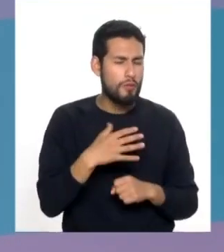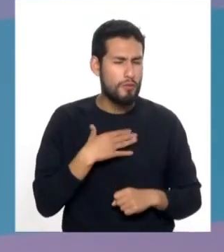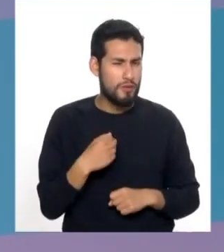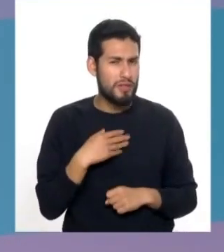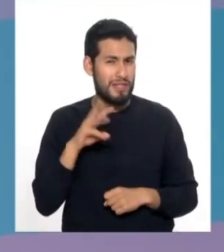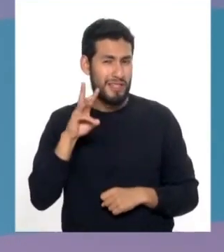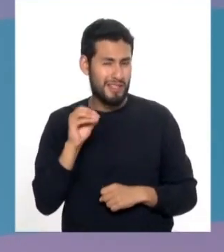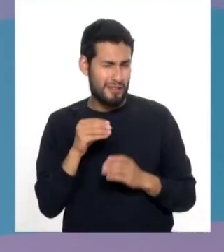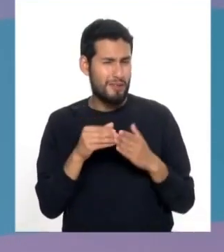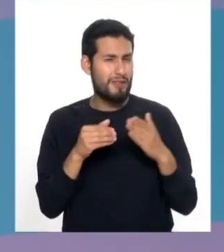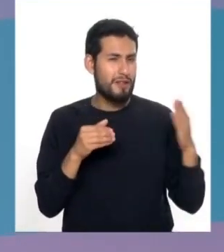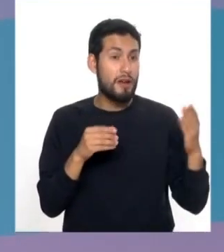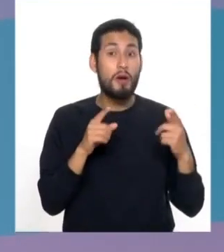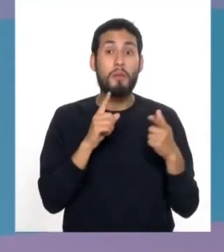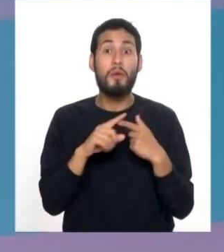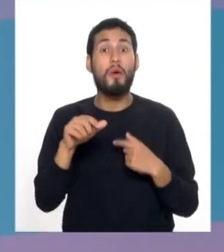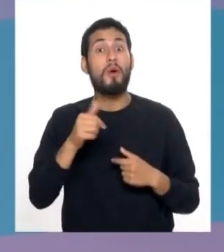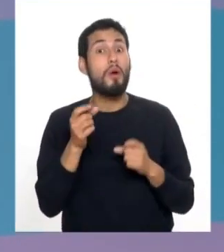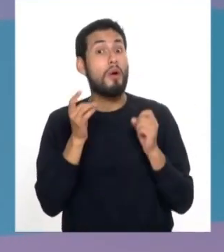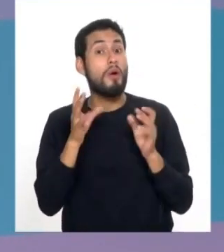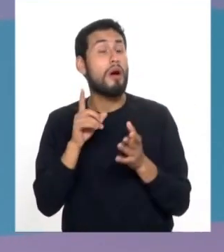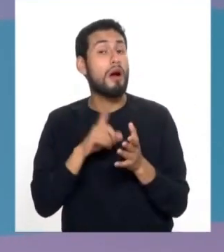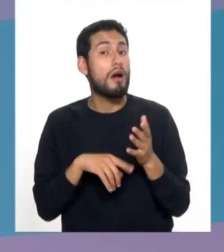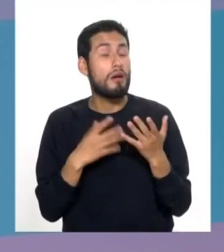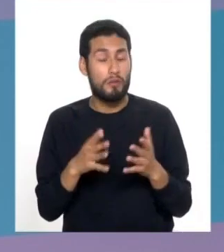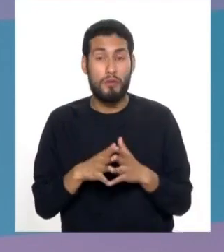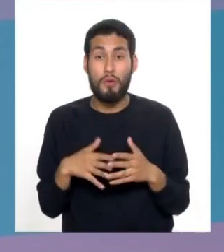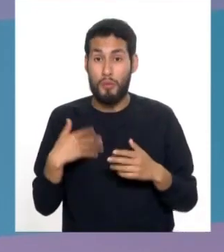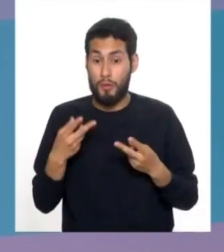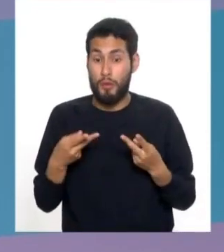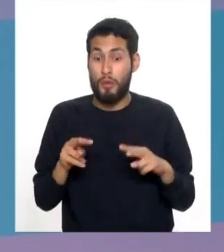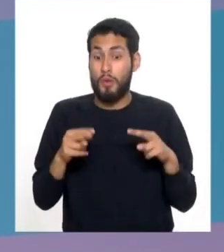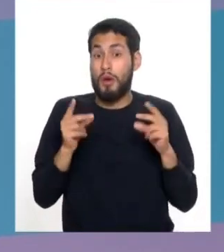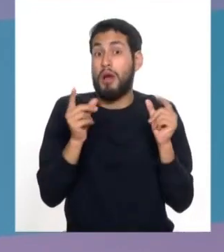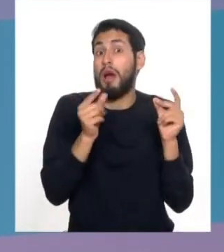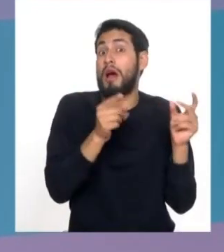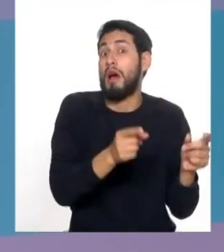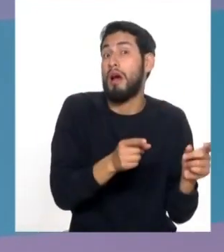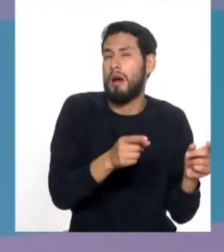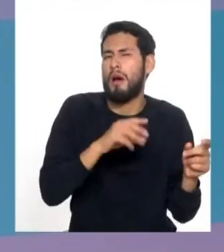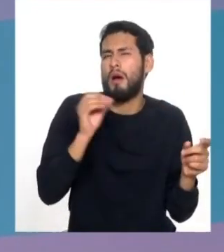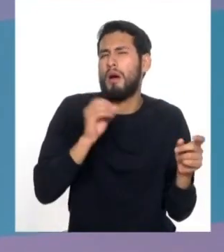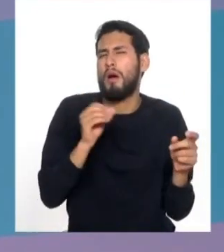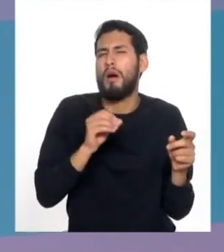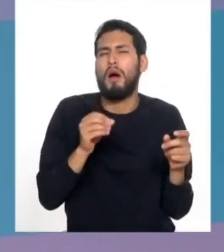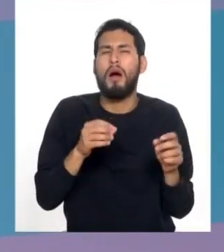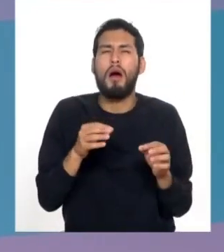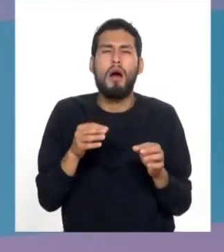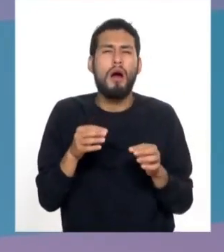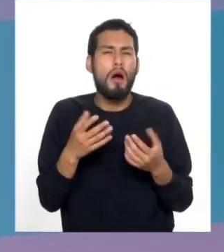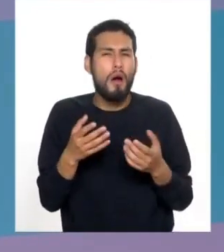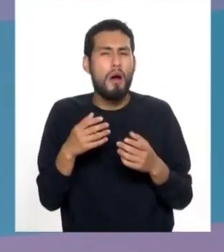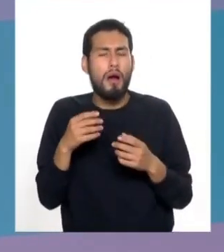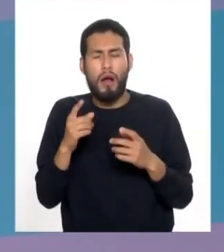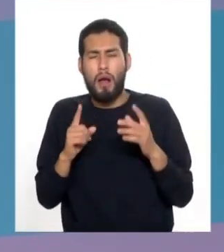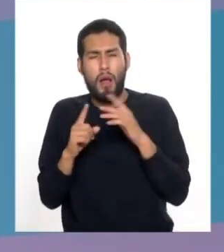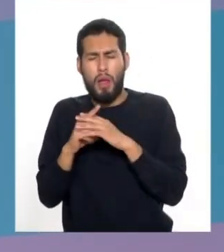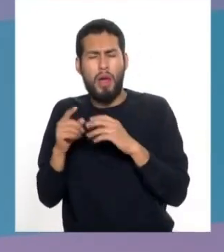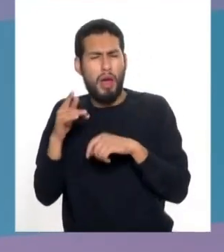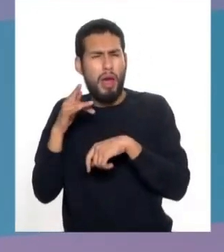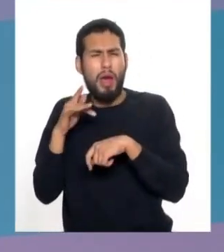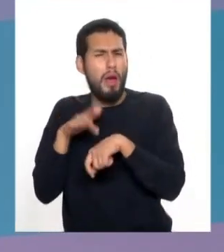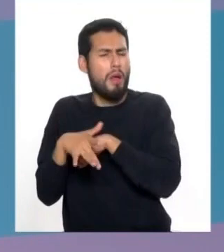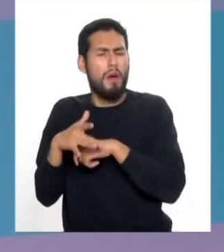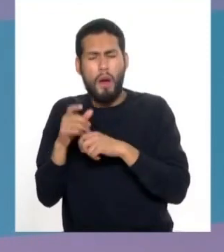años, pero también hay otros factores que pueden acelerarla o también pueden hacer que sea más prematura. La diabetes